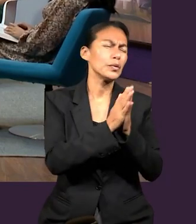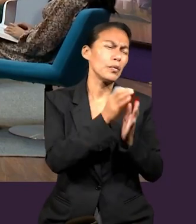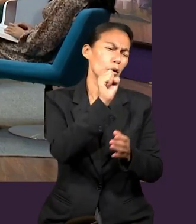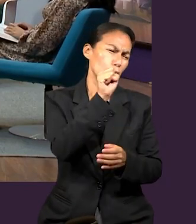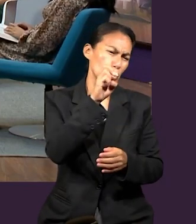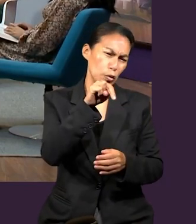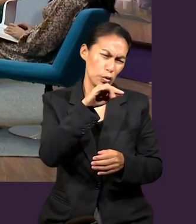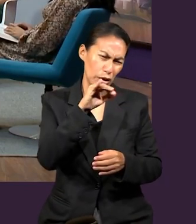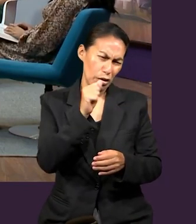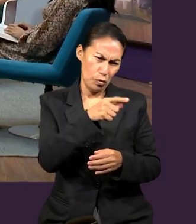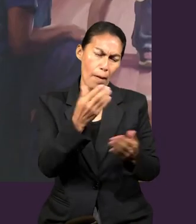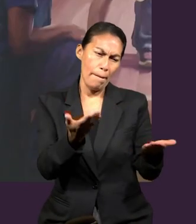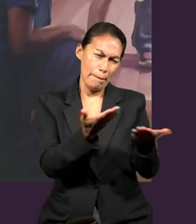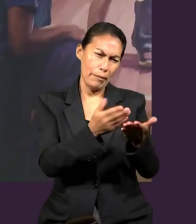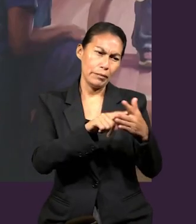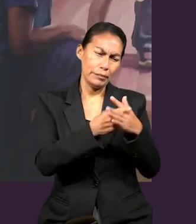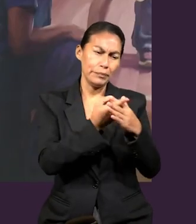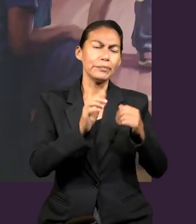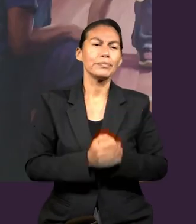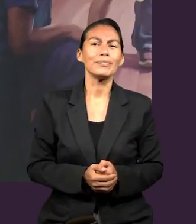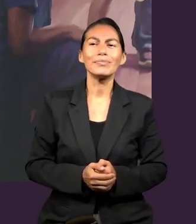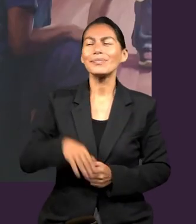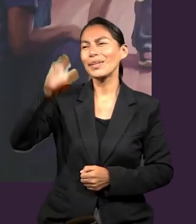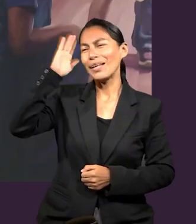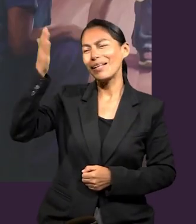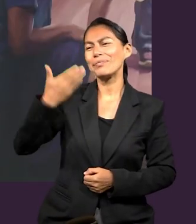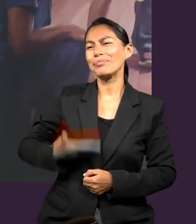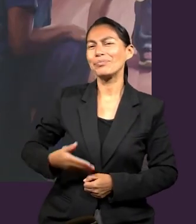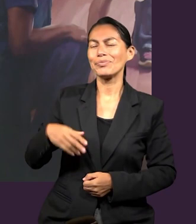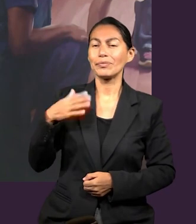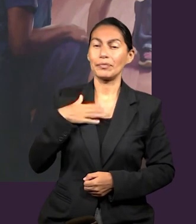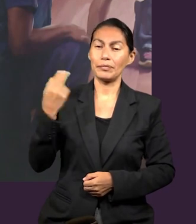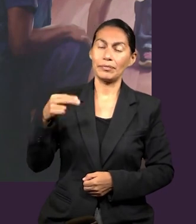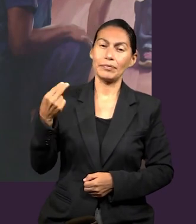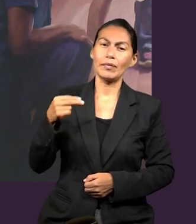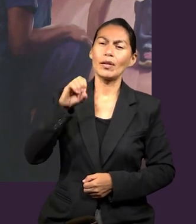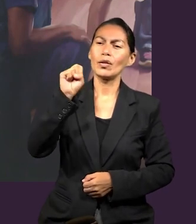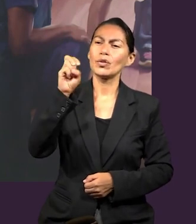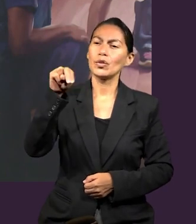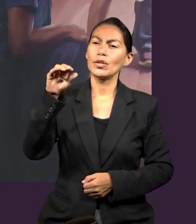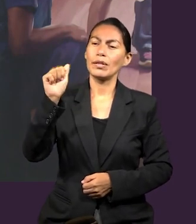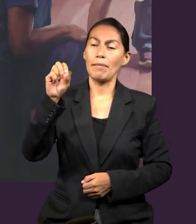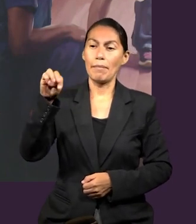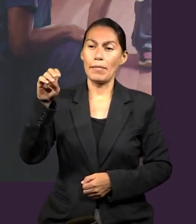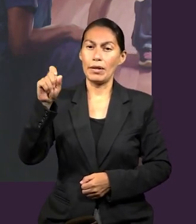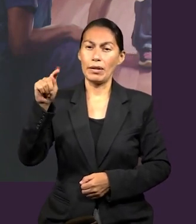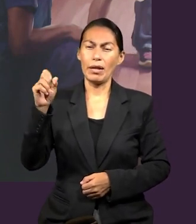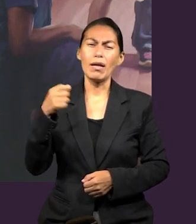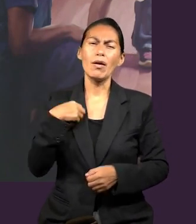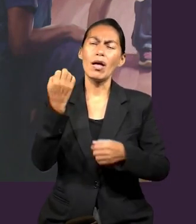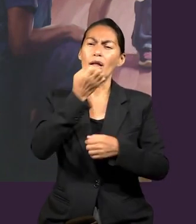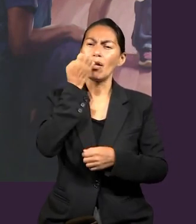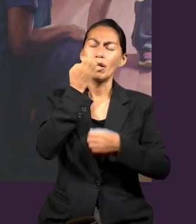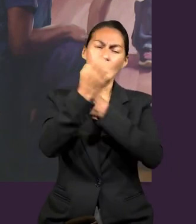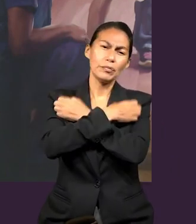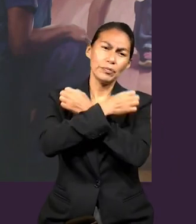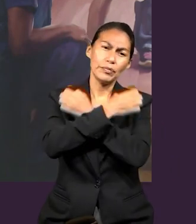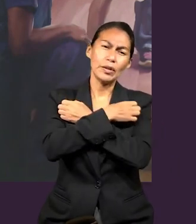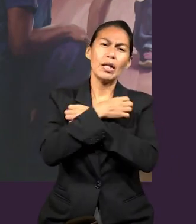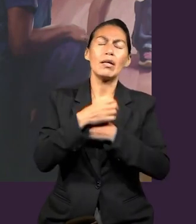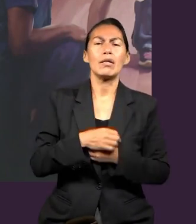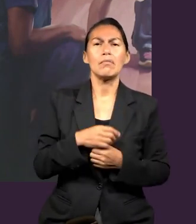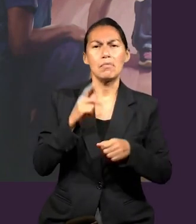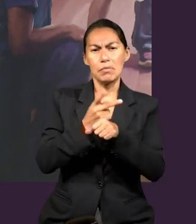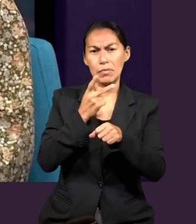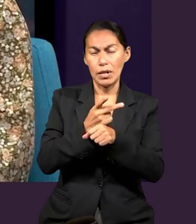que pueda iniciar. Hola, mucho gusto. Mi nombre es Sonia Mata, estudio la licenciatura en Educación Primaria y soy del estado